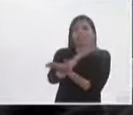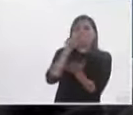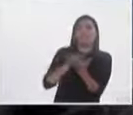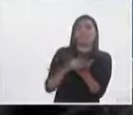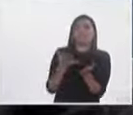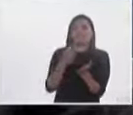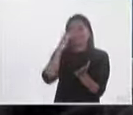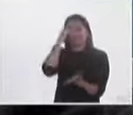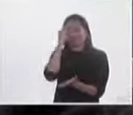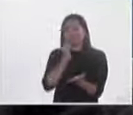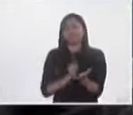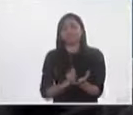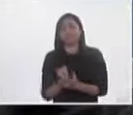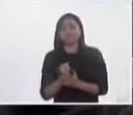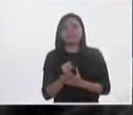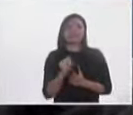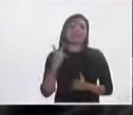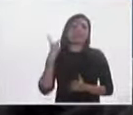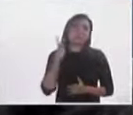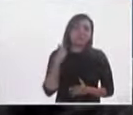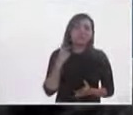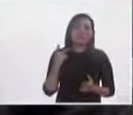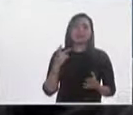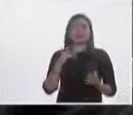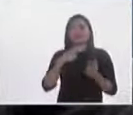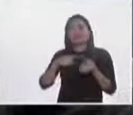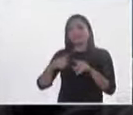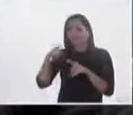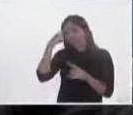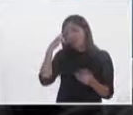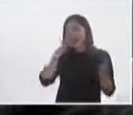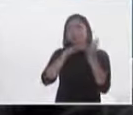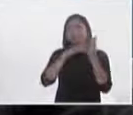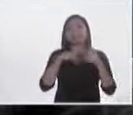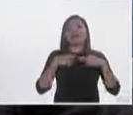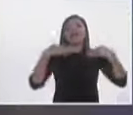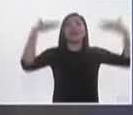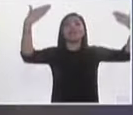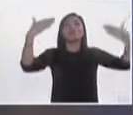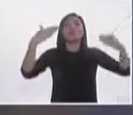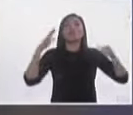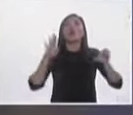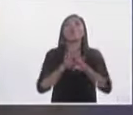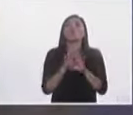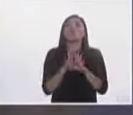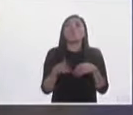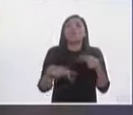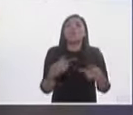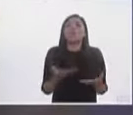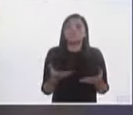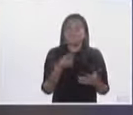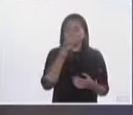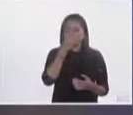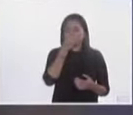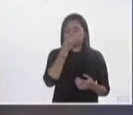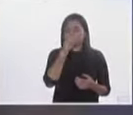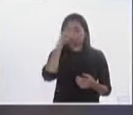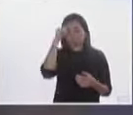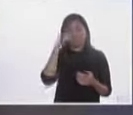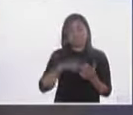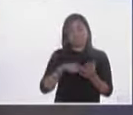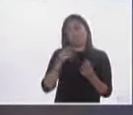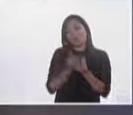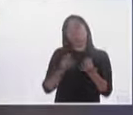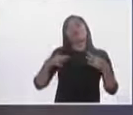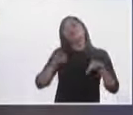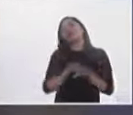a decisiones de política, a política pública que favorezcan el desempeño del gobierno. Diputado, sí, adelante. Yo creo lo importante va a ser para